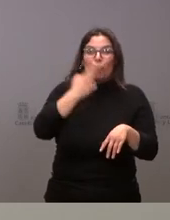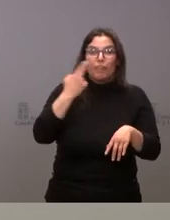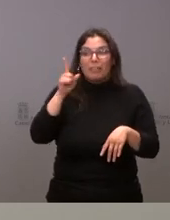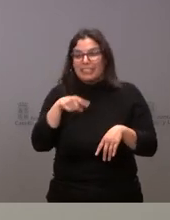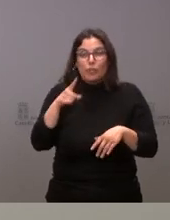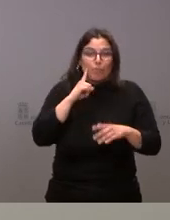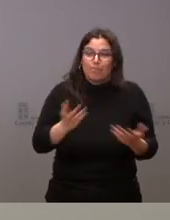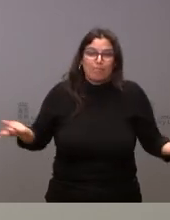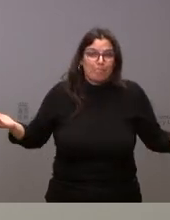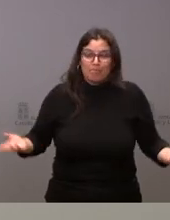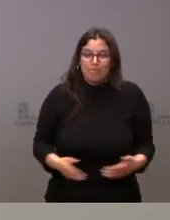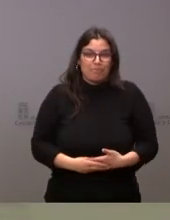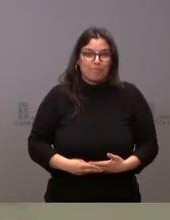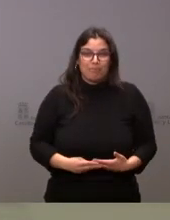ni en otro